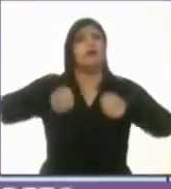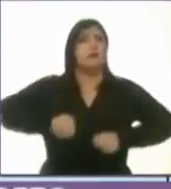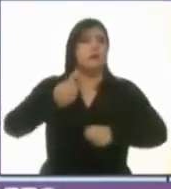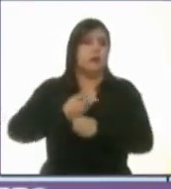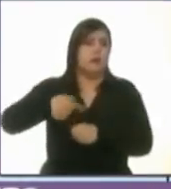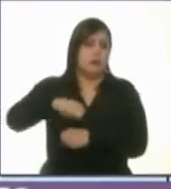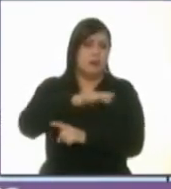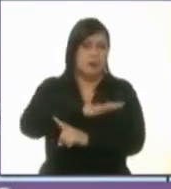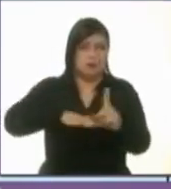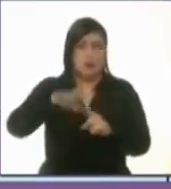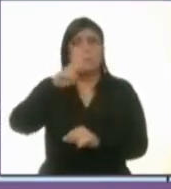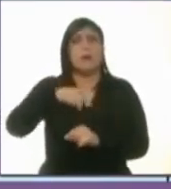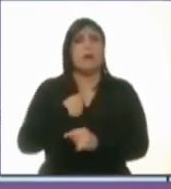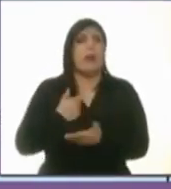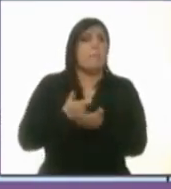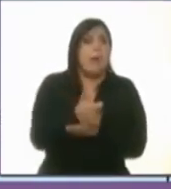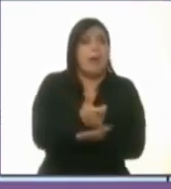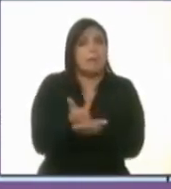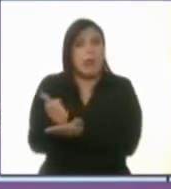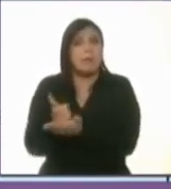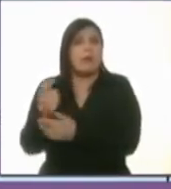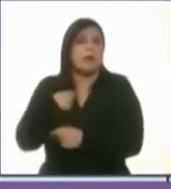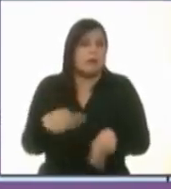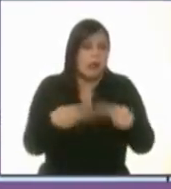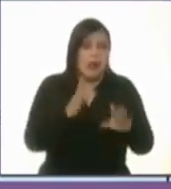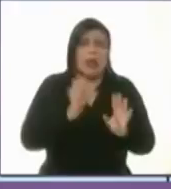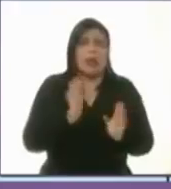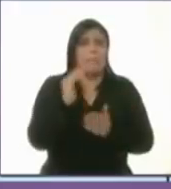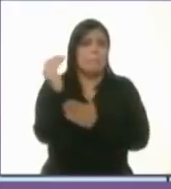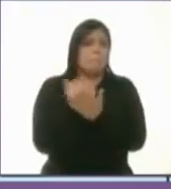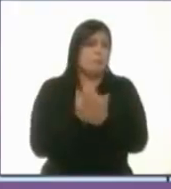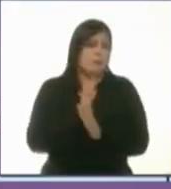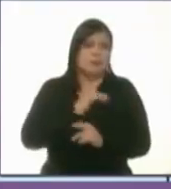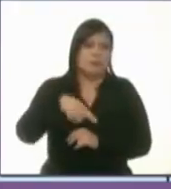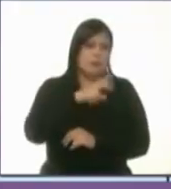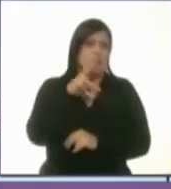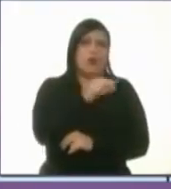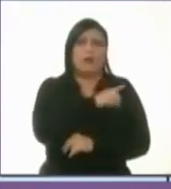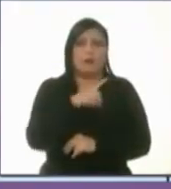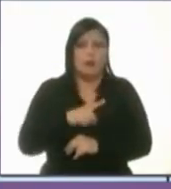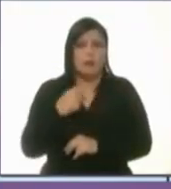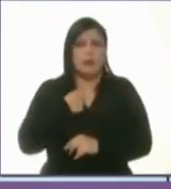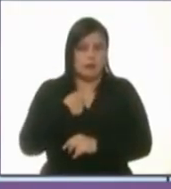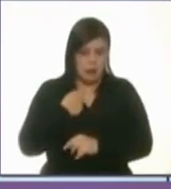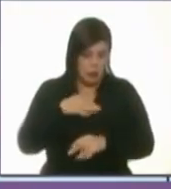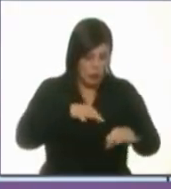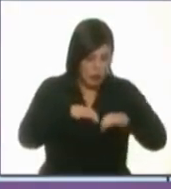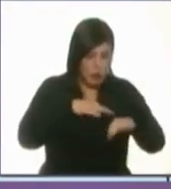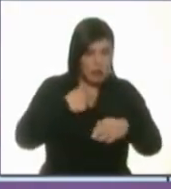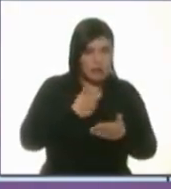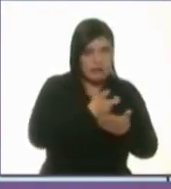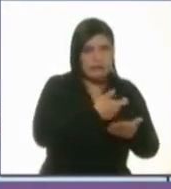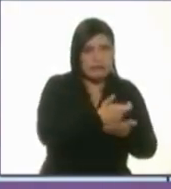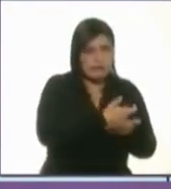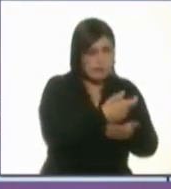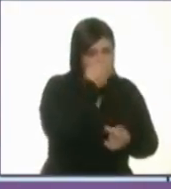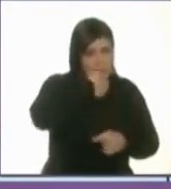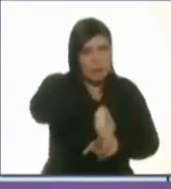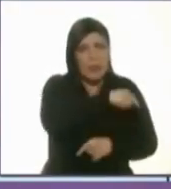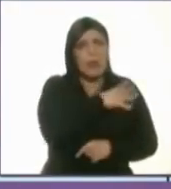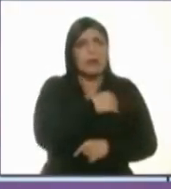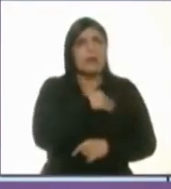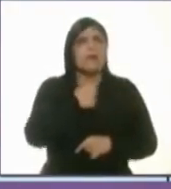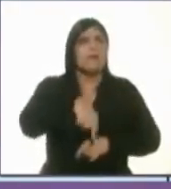de pagar por vender. Vas a dejar de pagar por el sustento de tu familia. Y a la gente